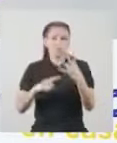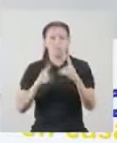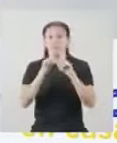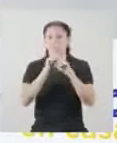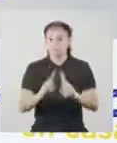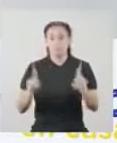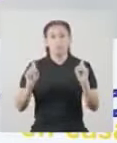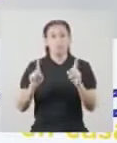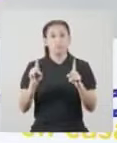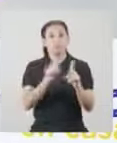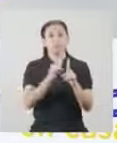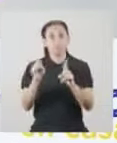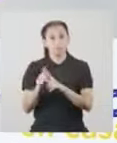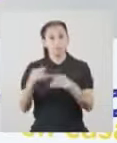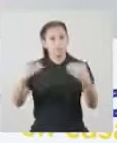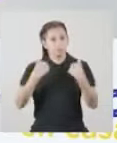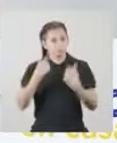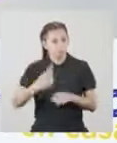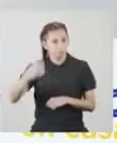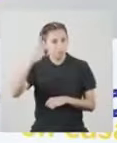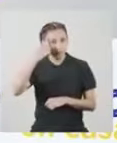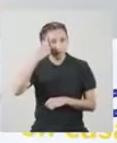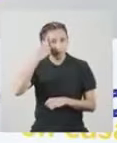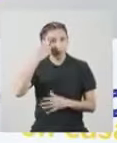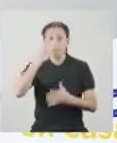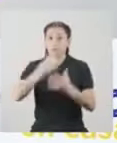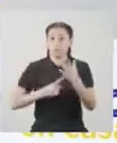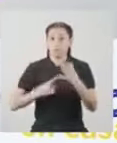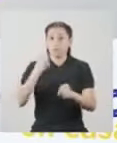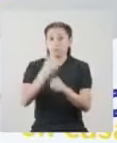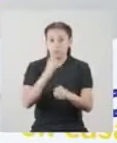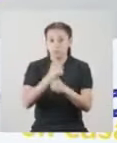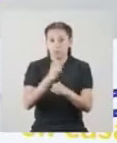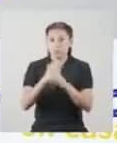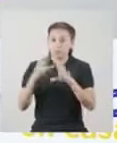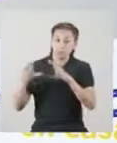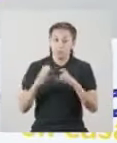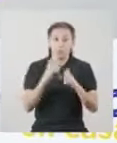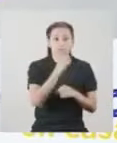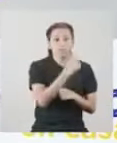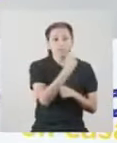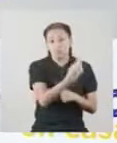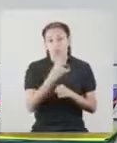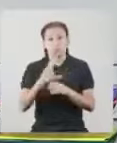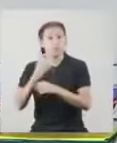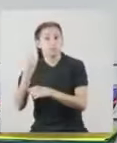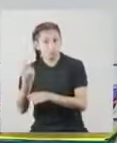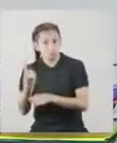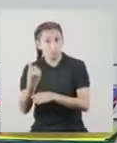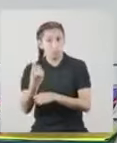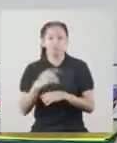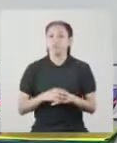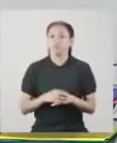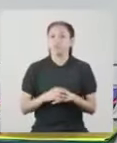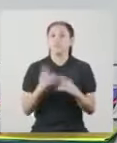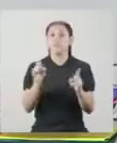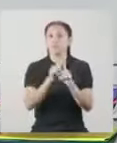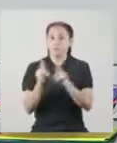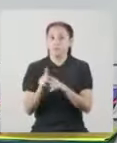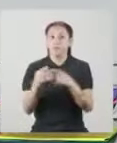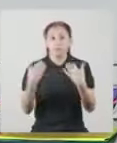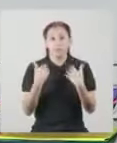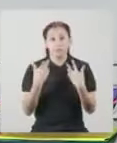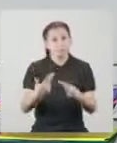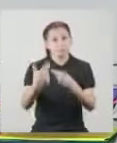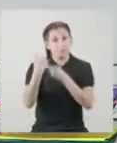Sin embargo, también hay que pensar en qué trabajo hace cada una y cada uno Y dentro de lo posible,